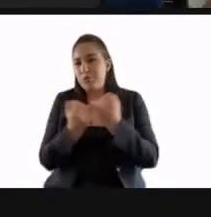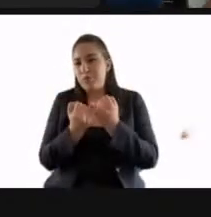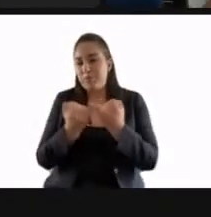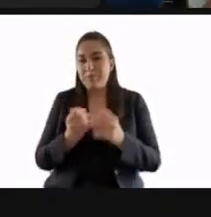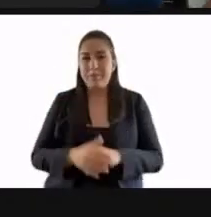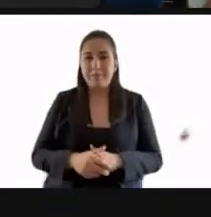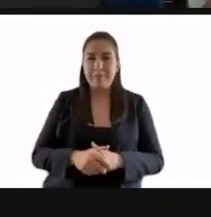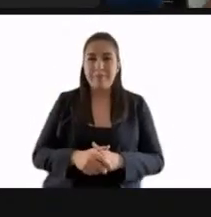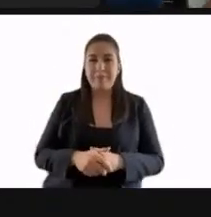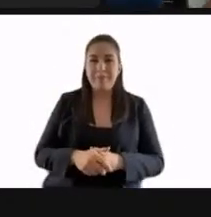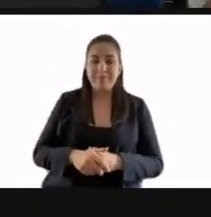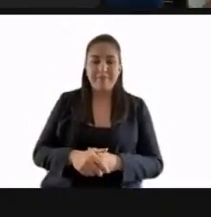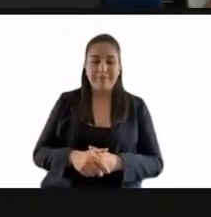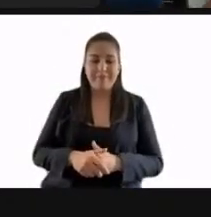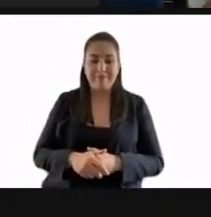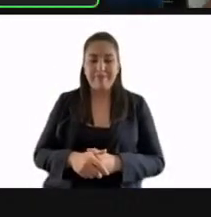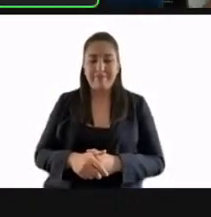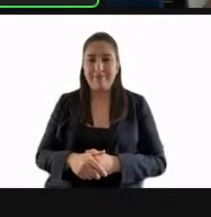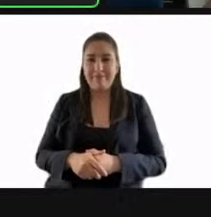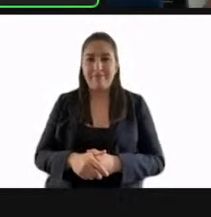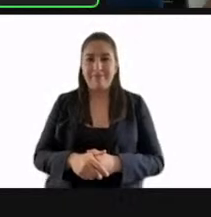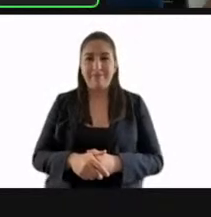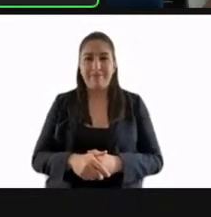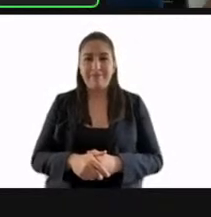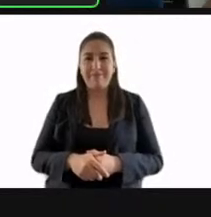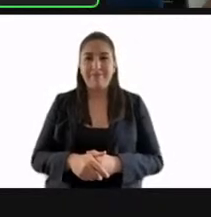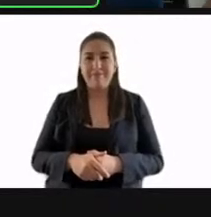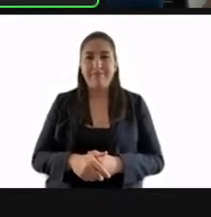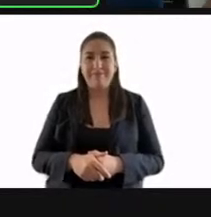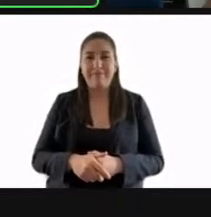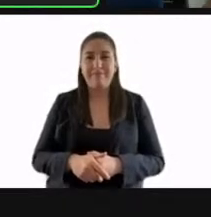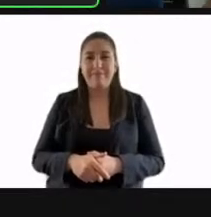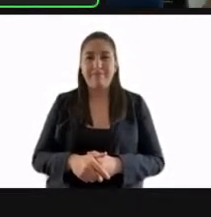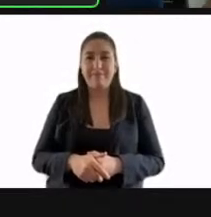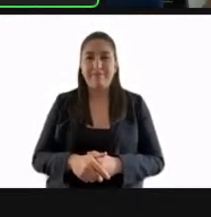Vamos por eso. Gracias. Cumplida su instrucción diputada.